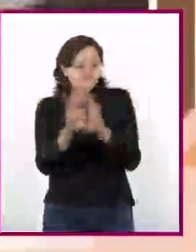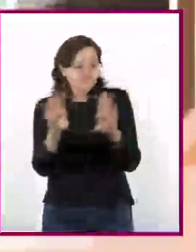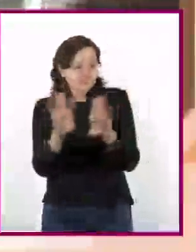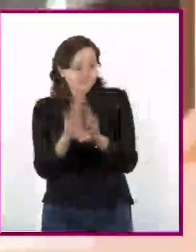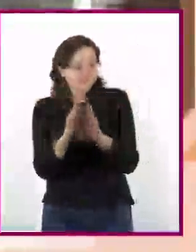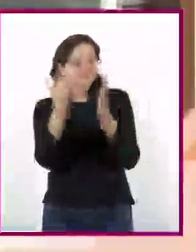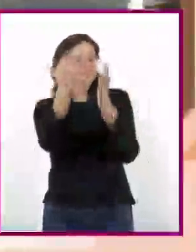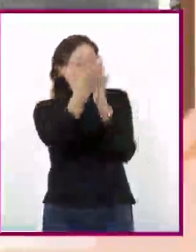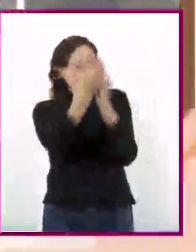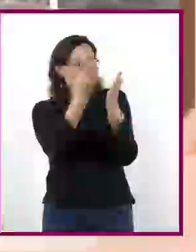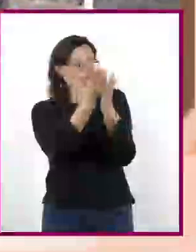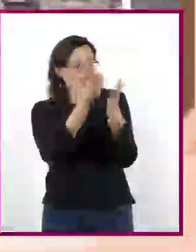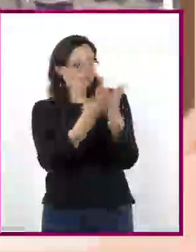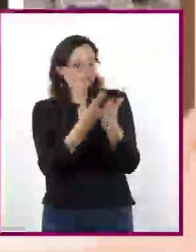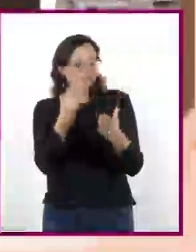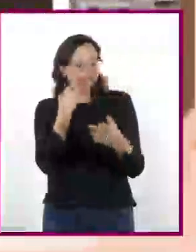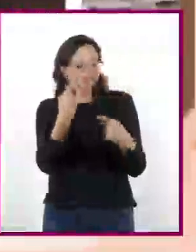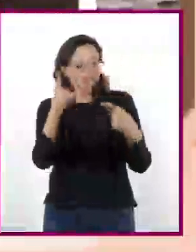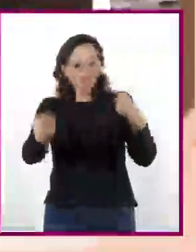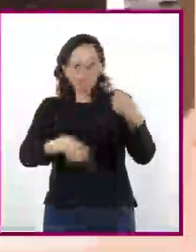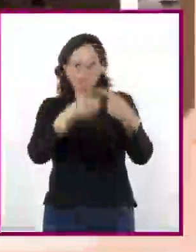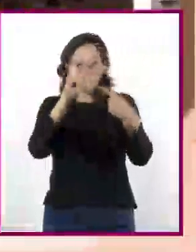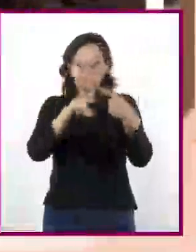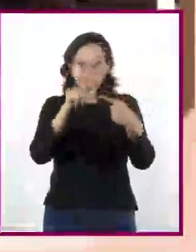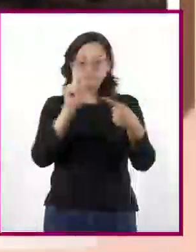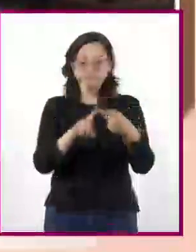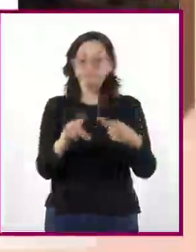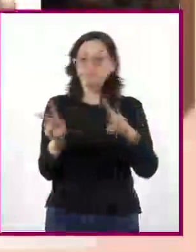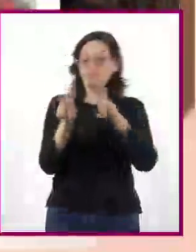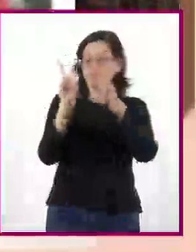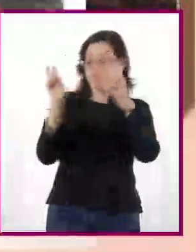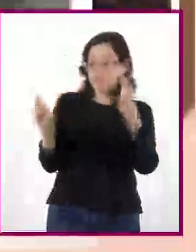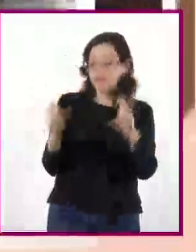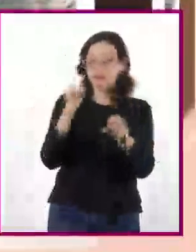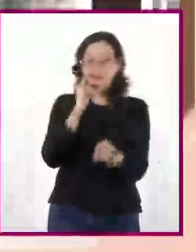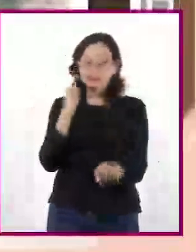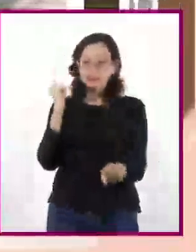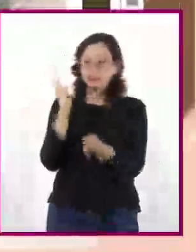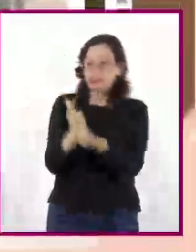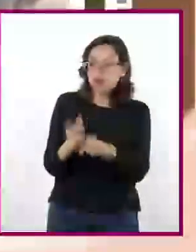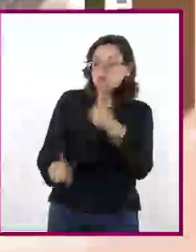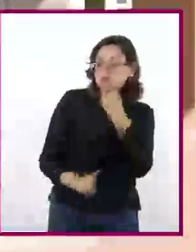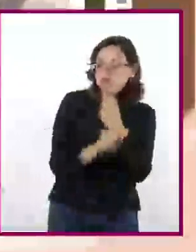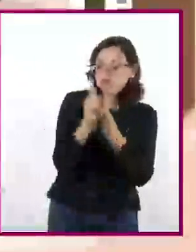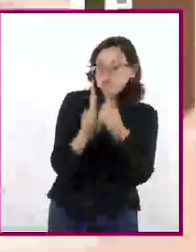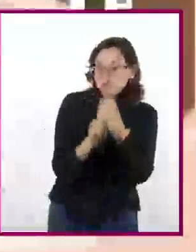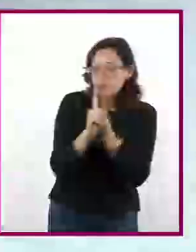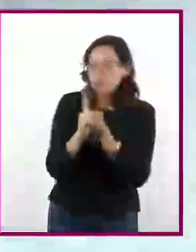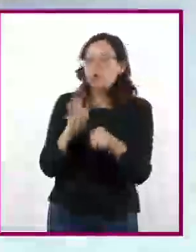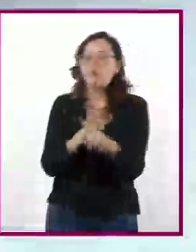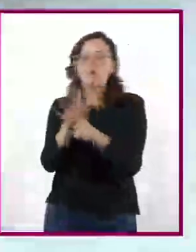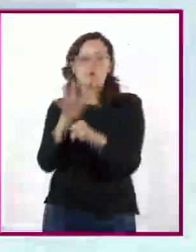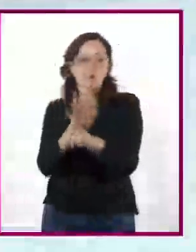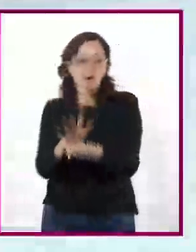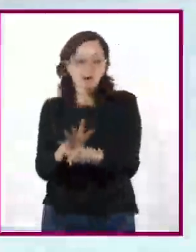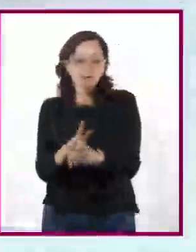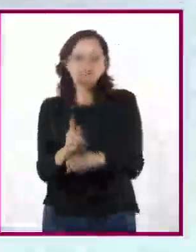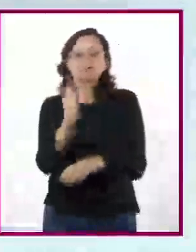pasos para elaborar un estudio de caso. Primero, hay que identificar una situación problemática en la localidad,